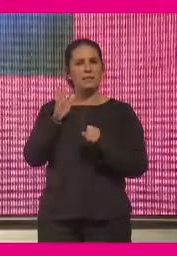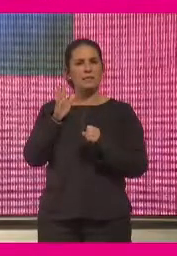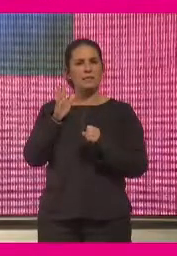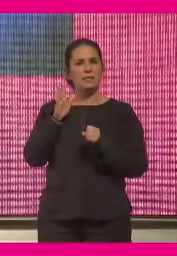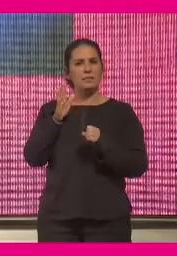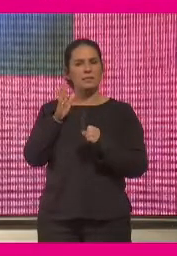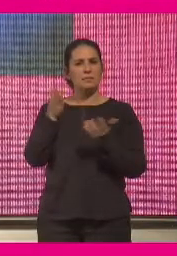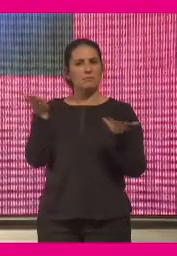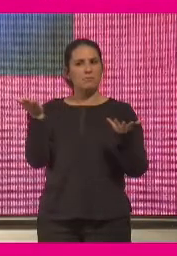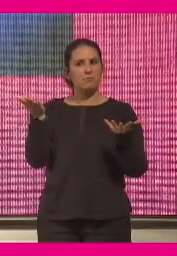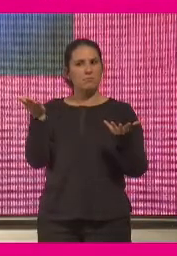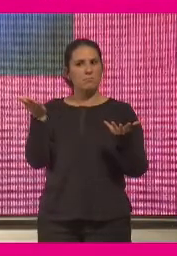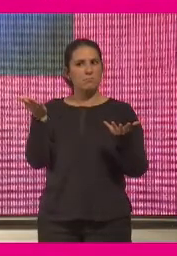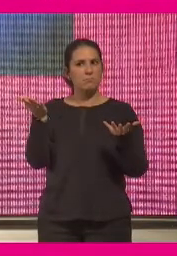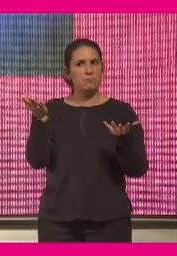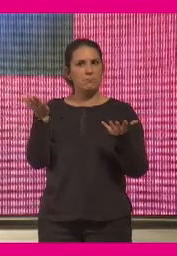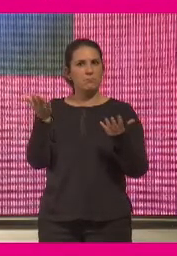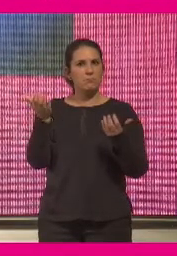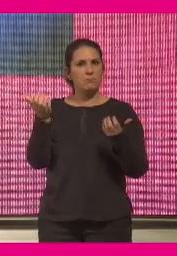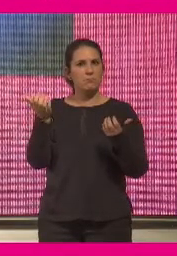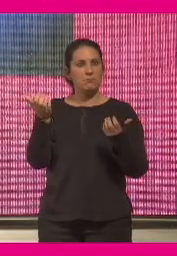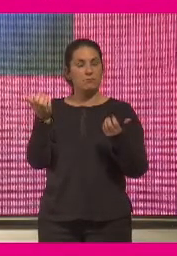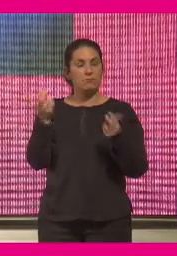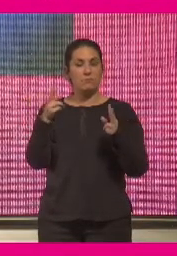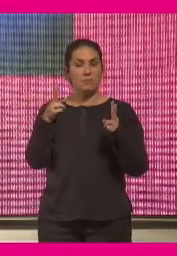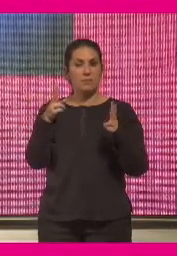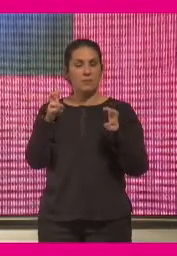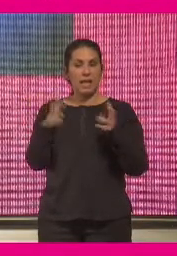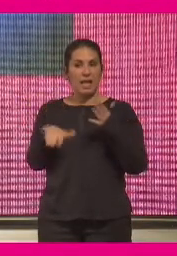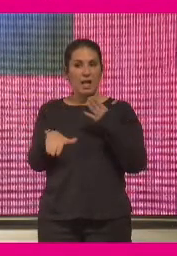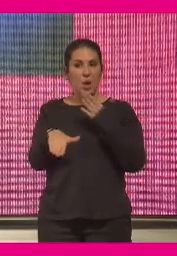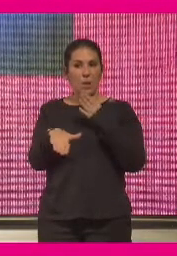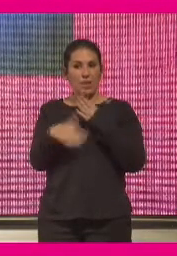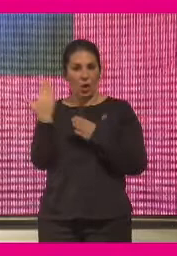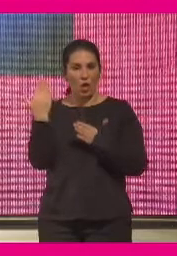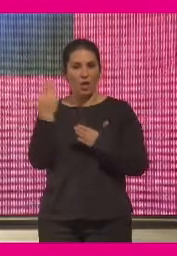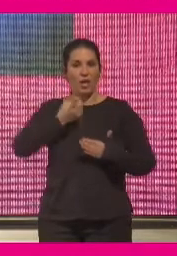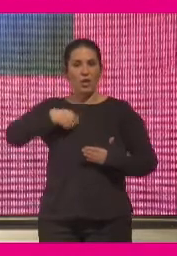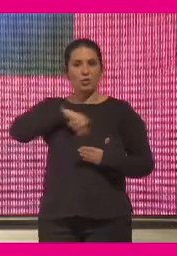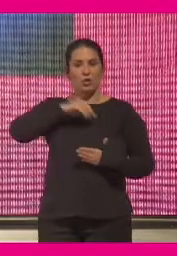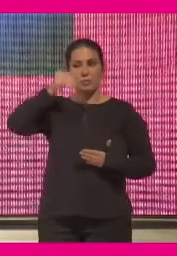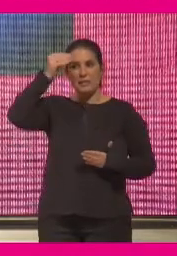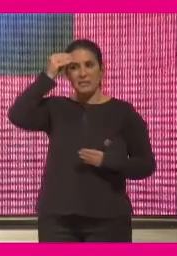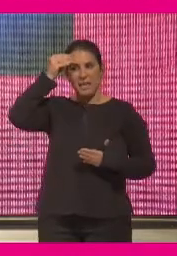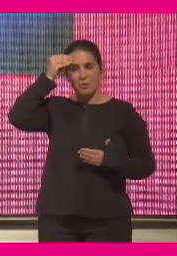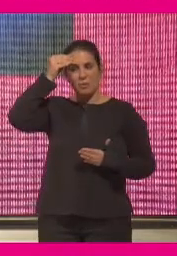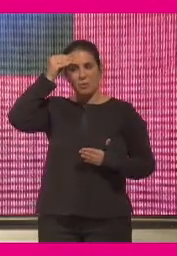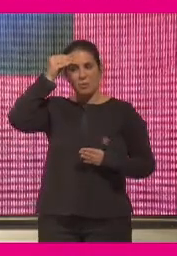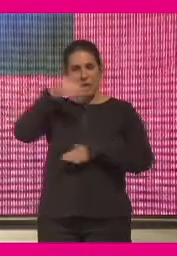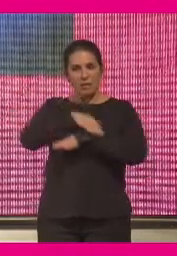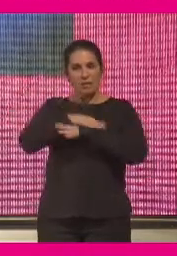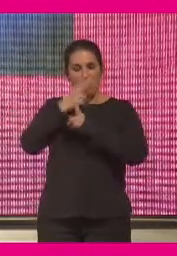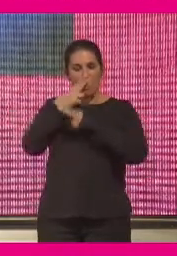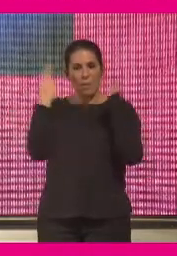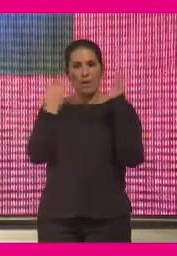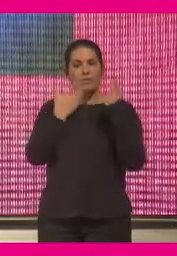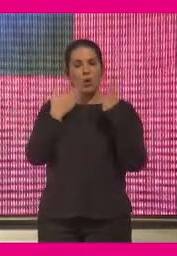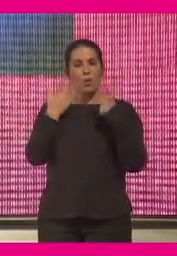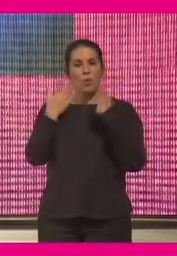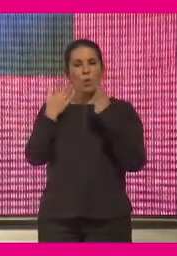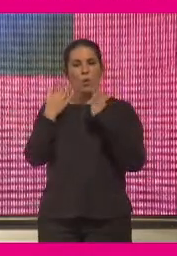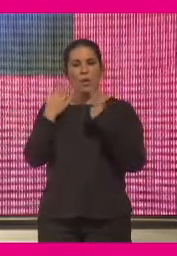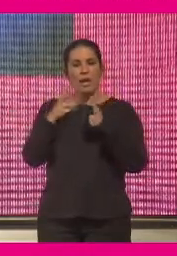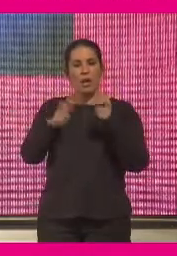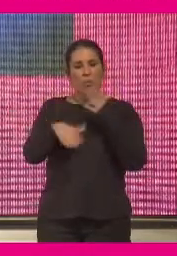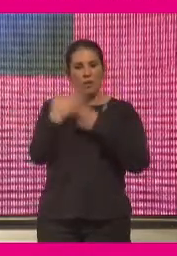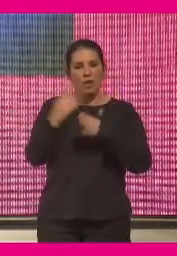ciudadano, y también un laboratorio de innovación donde pensamos que también la administración pública puede ser un catalizador de